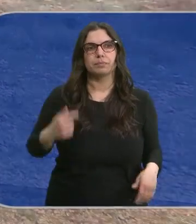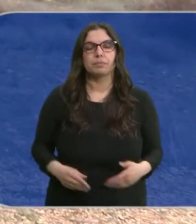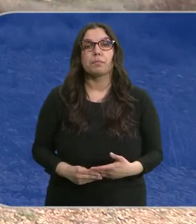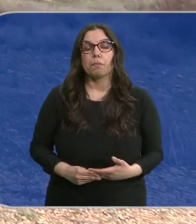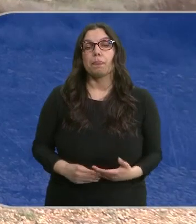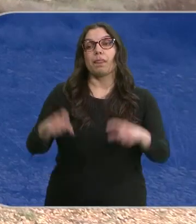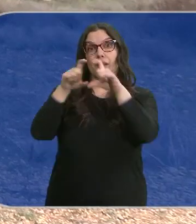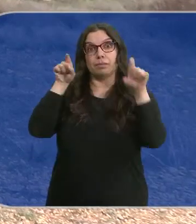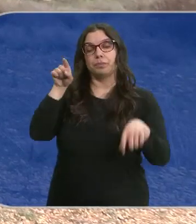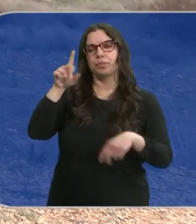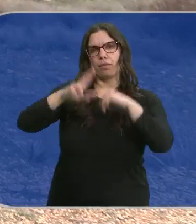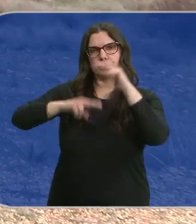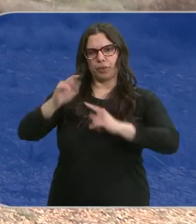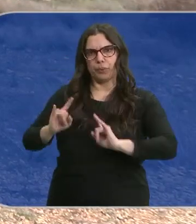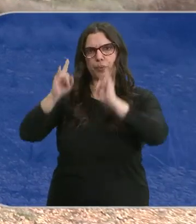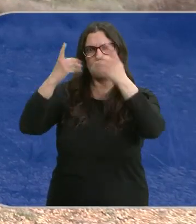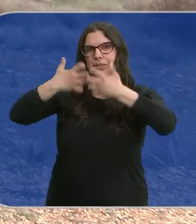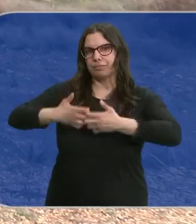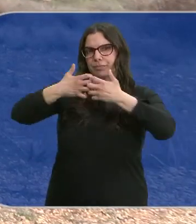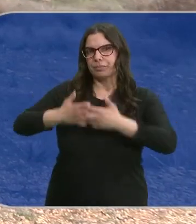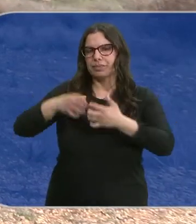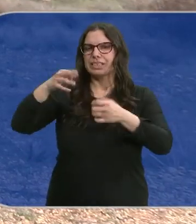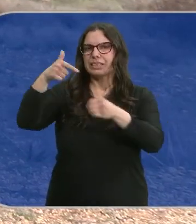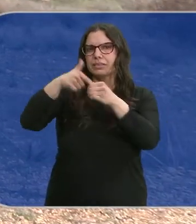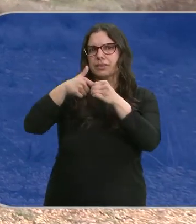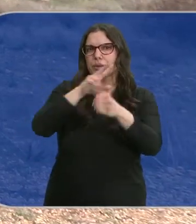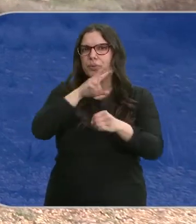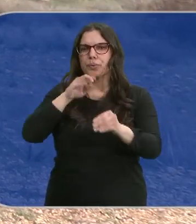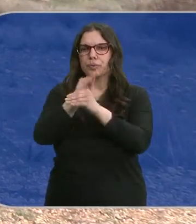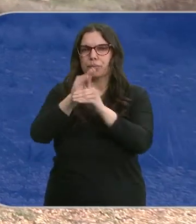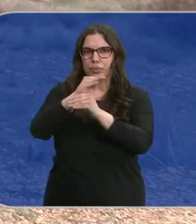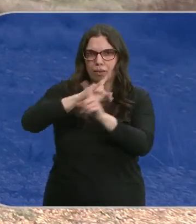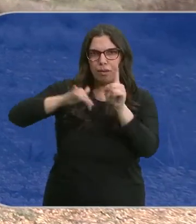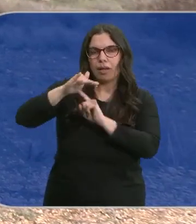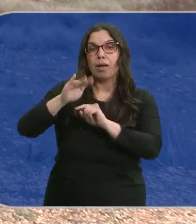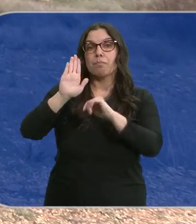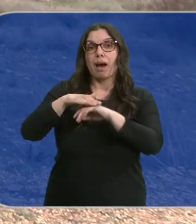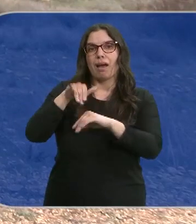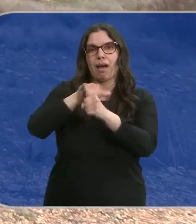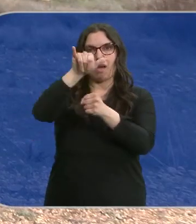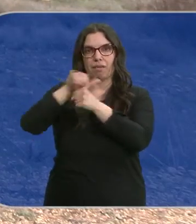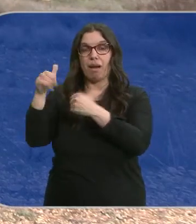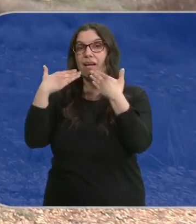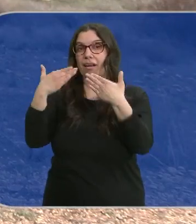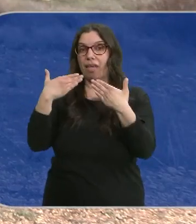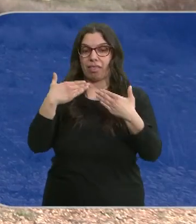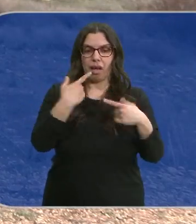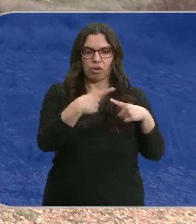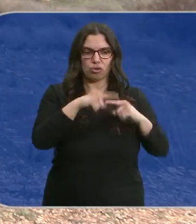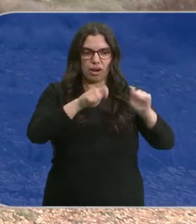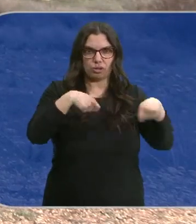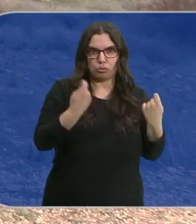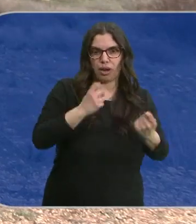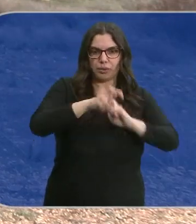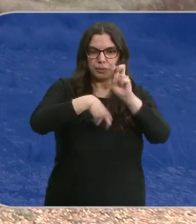Sí, Solaric va a construir aquí una planta de combustible sostenible para aviación que se va a obtener a partir de fuentes renovables de la zona y de los